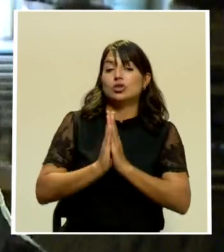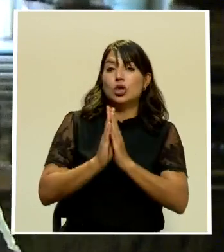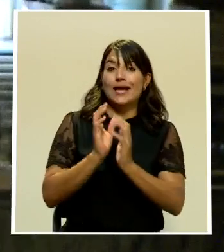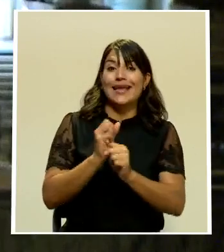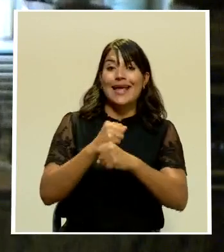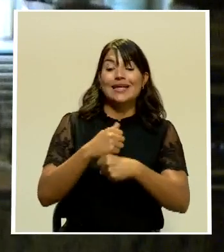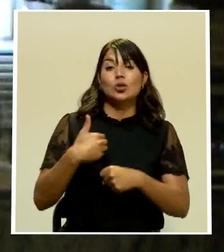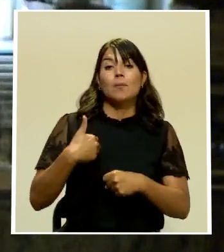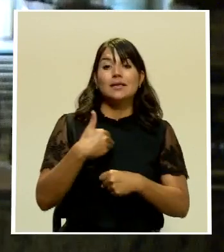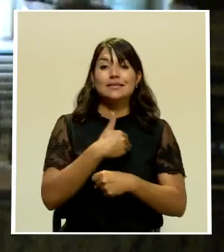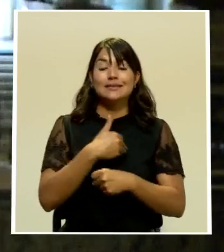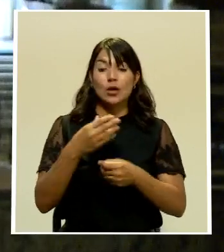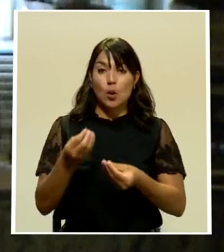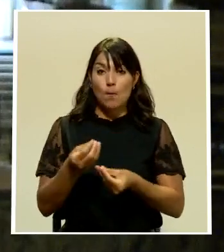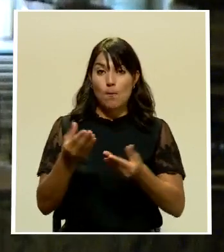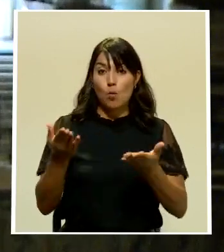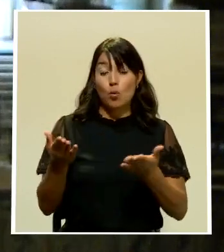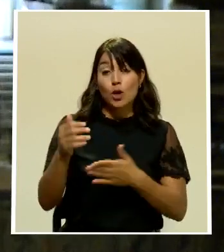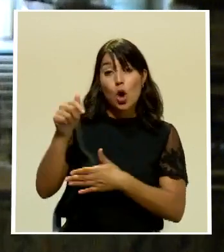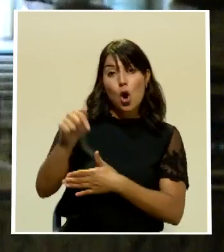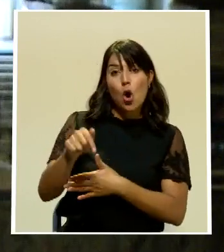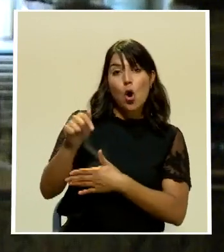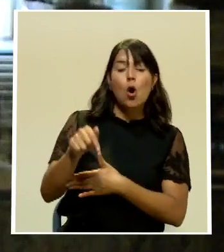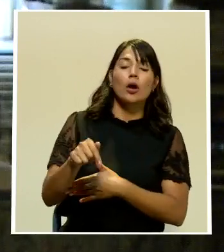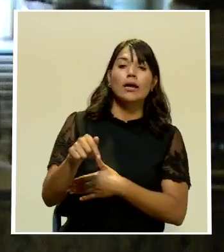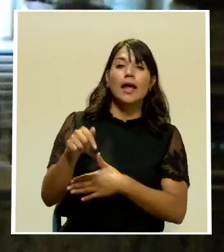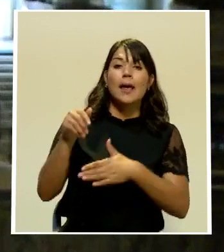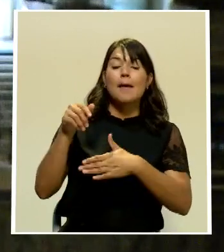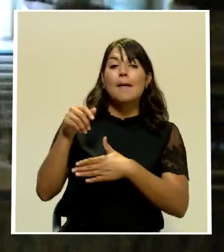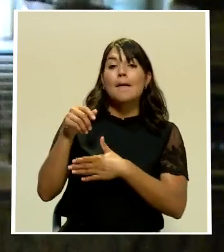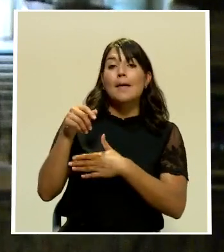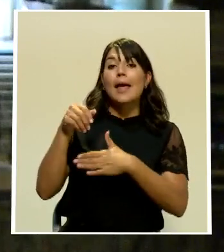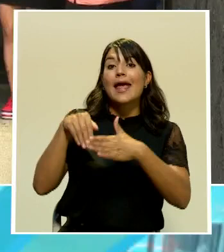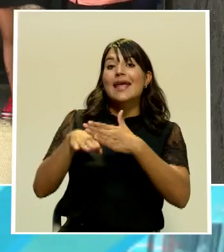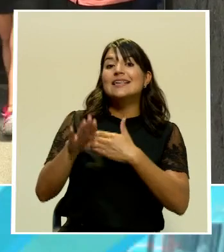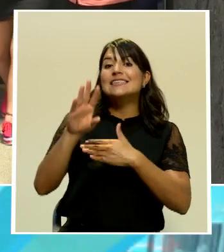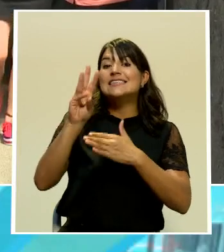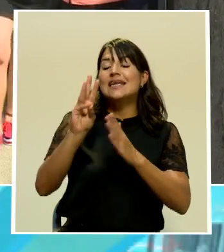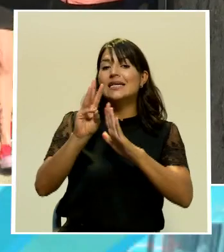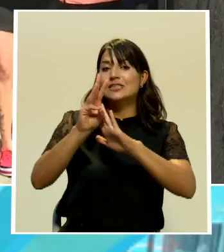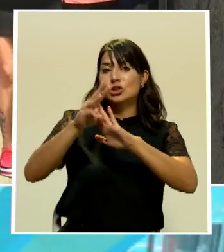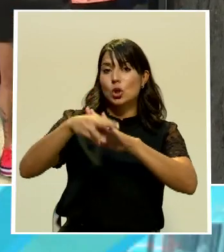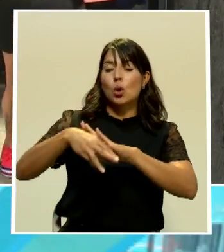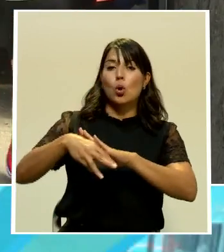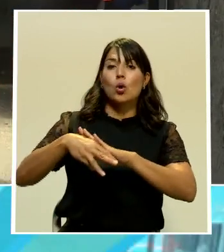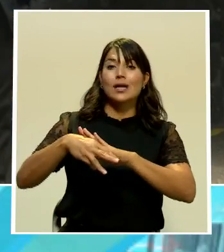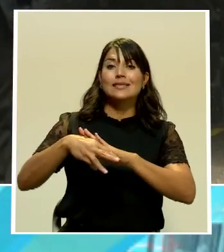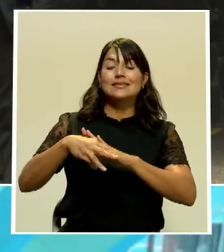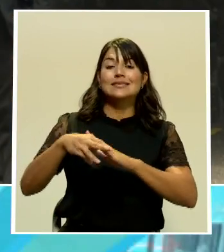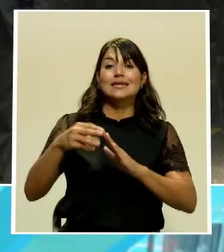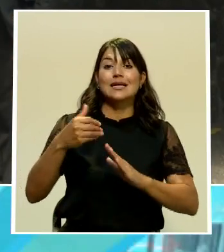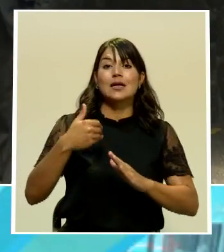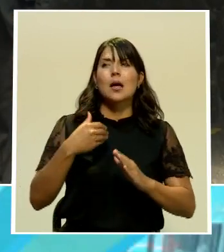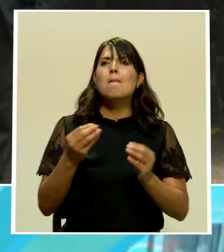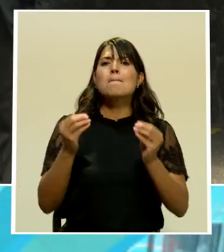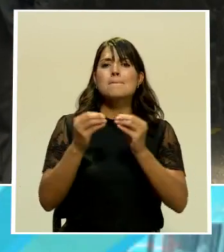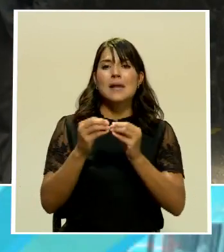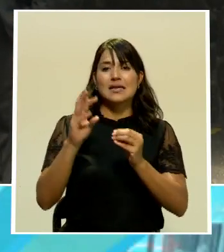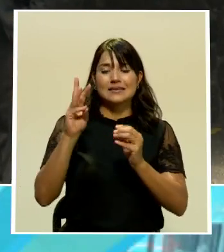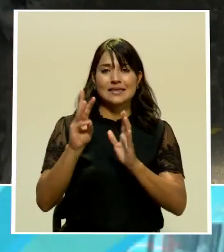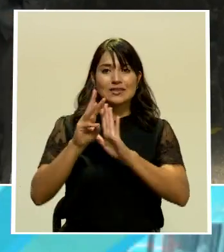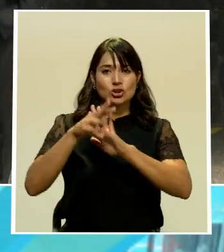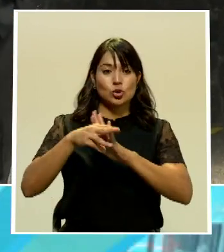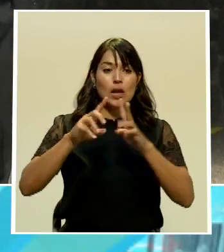el Ministerio Público realizó el día de hoy en estas seis horas de audiencia, más de seis horas de